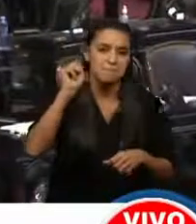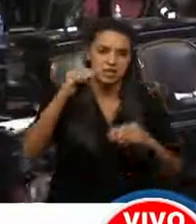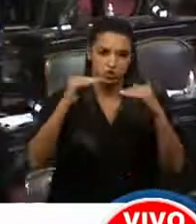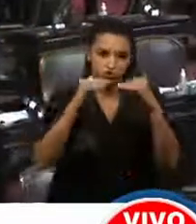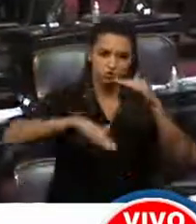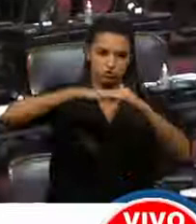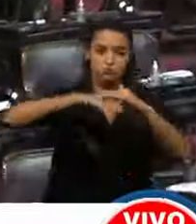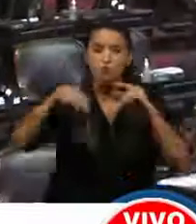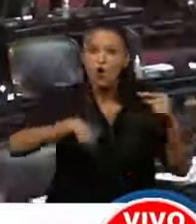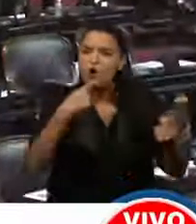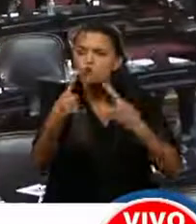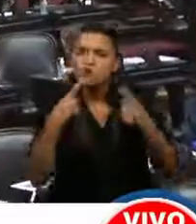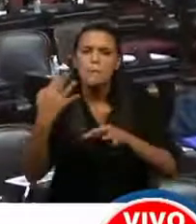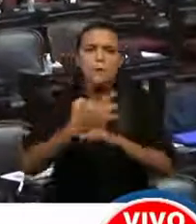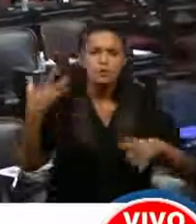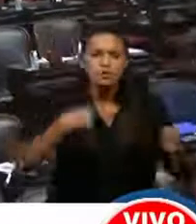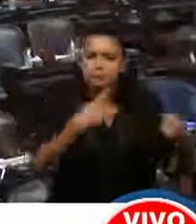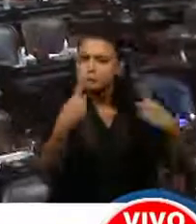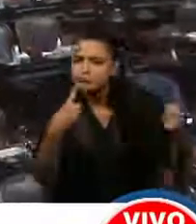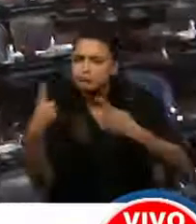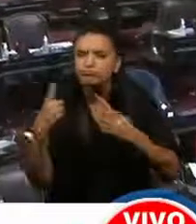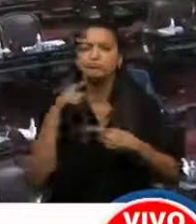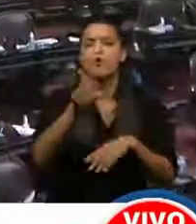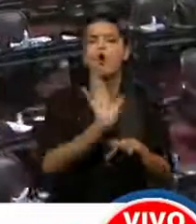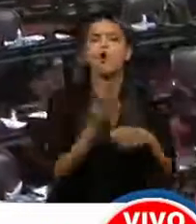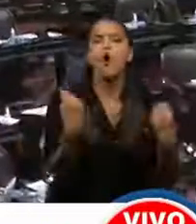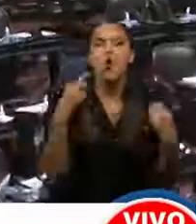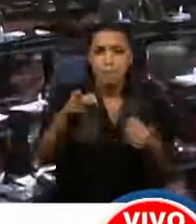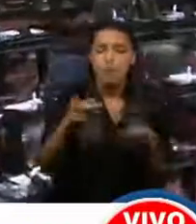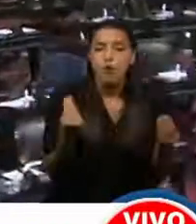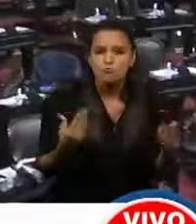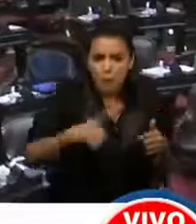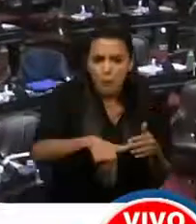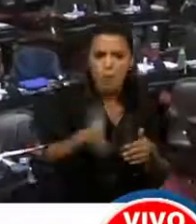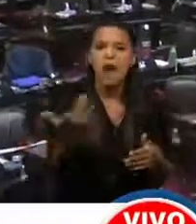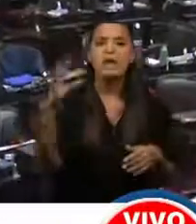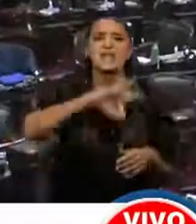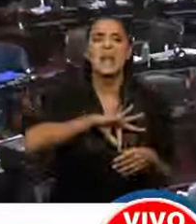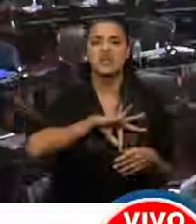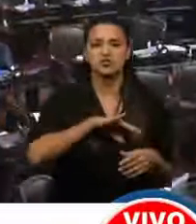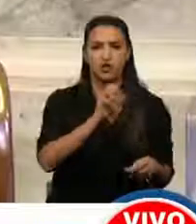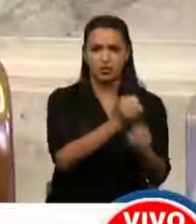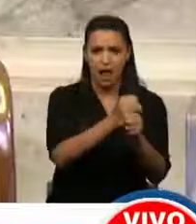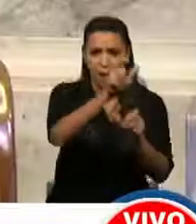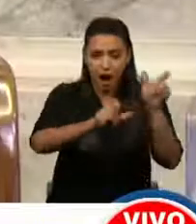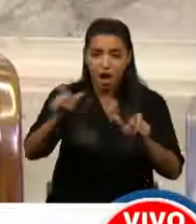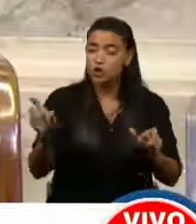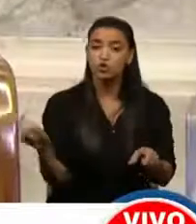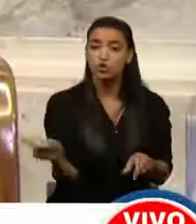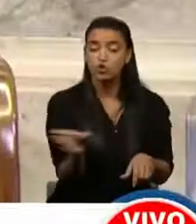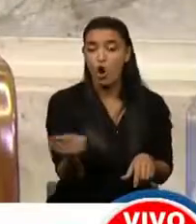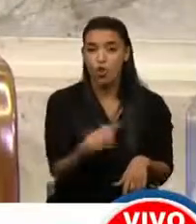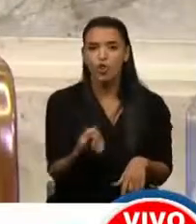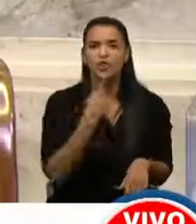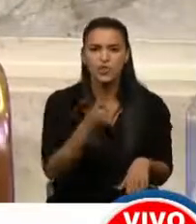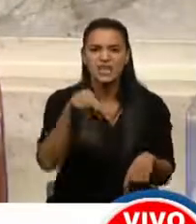Consultado expertos en el tema y tratando de cuantificar el impacto que esto va a tener sobre el ingreso de los trabajadores, todos coinciden que esto